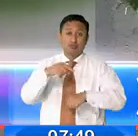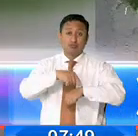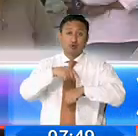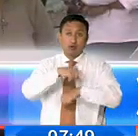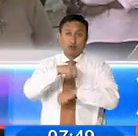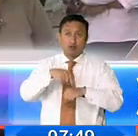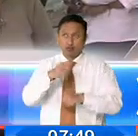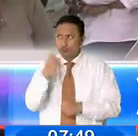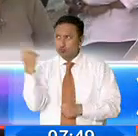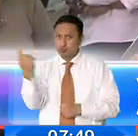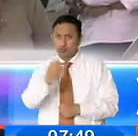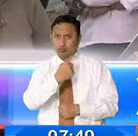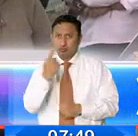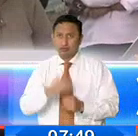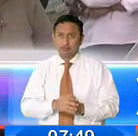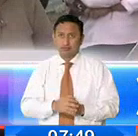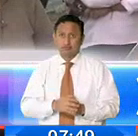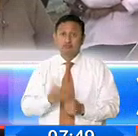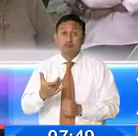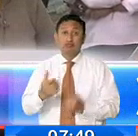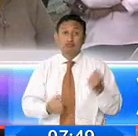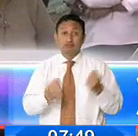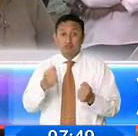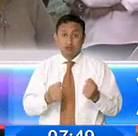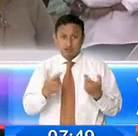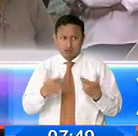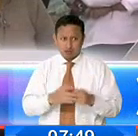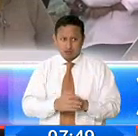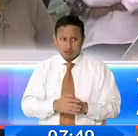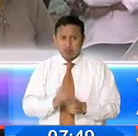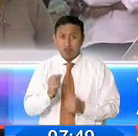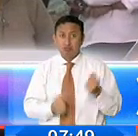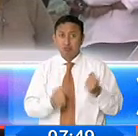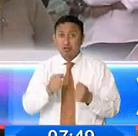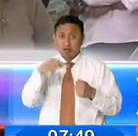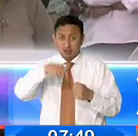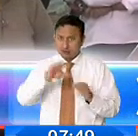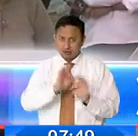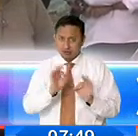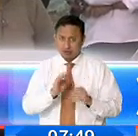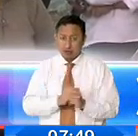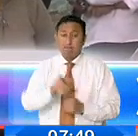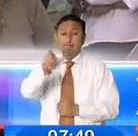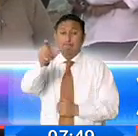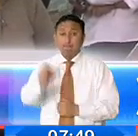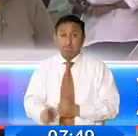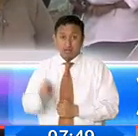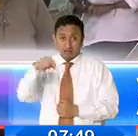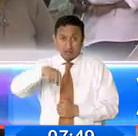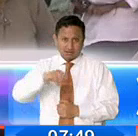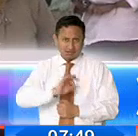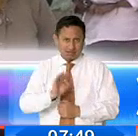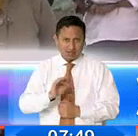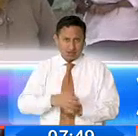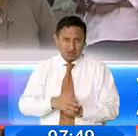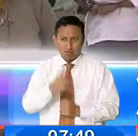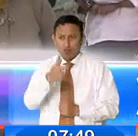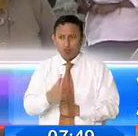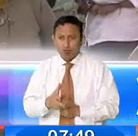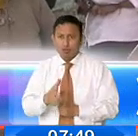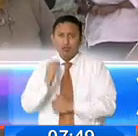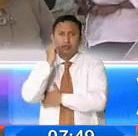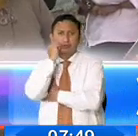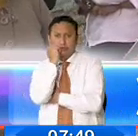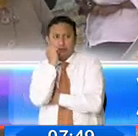horas. Aquí logramos identificar a carros. Estamos pendientes de los carros que no son de aquí. Hay personas que no son de aquí, que están paradas,